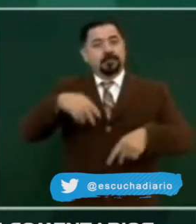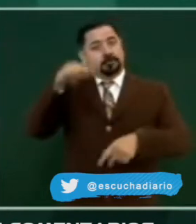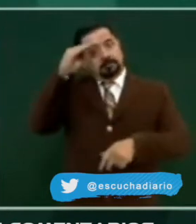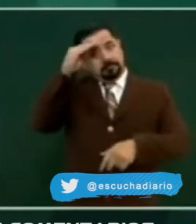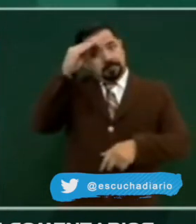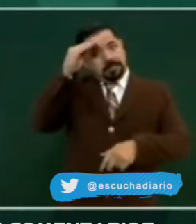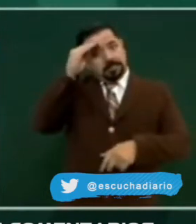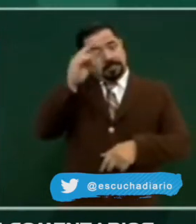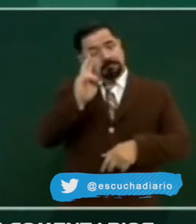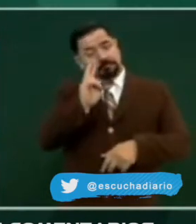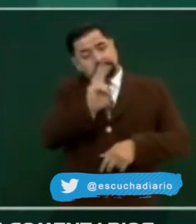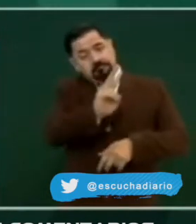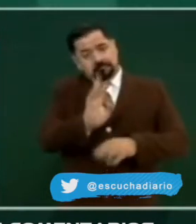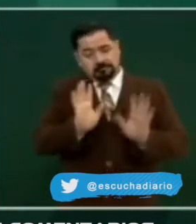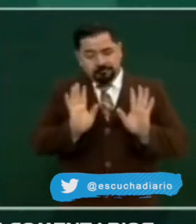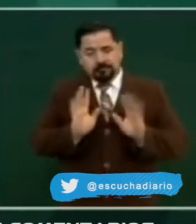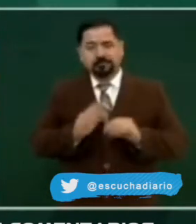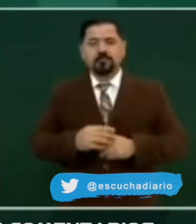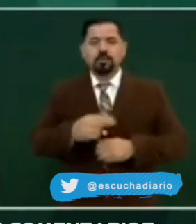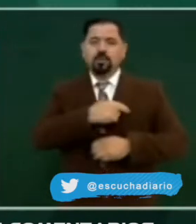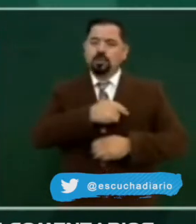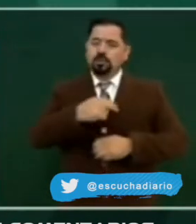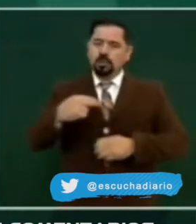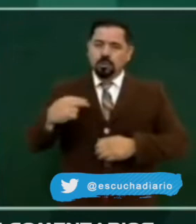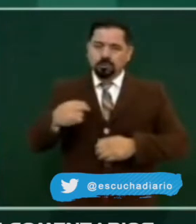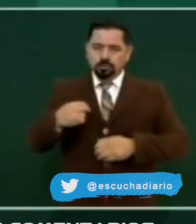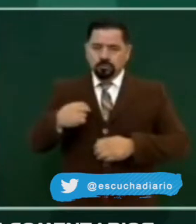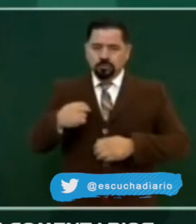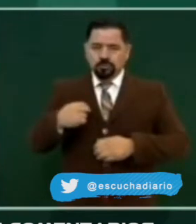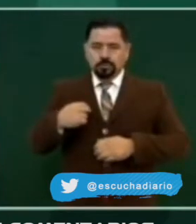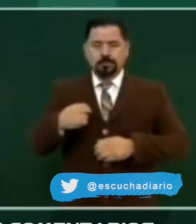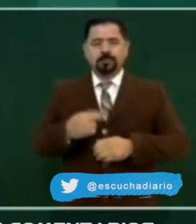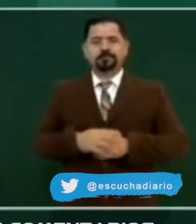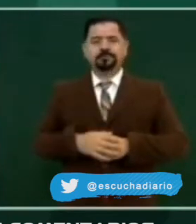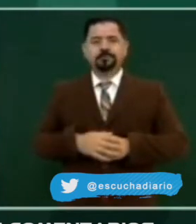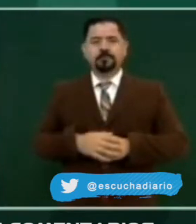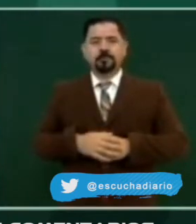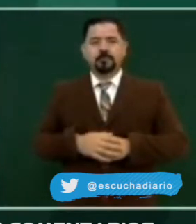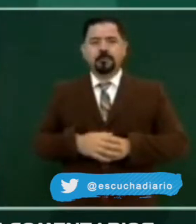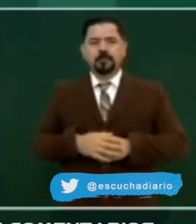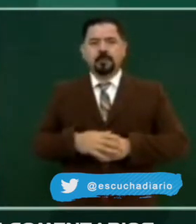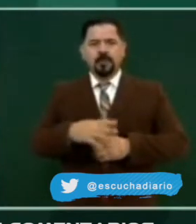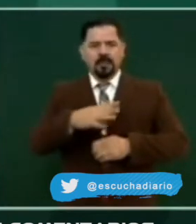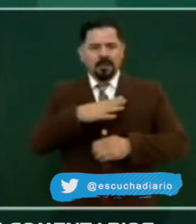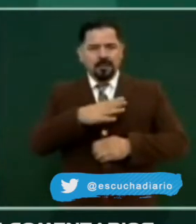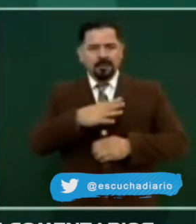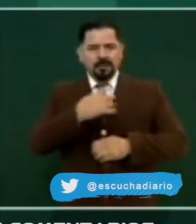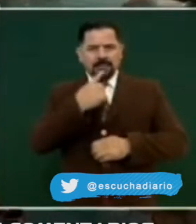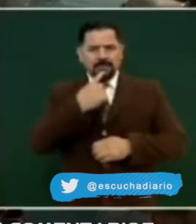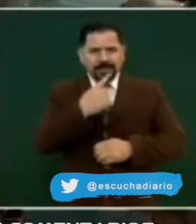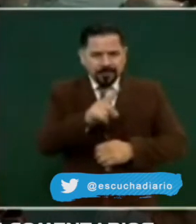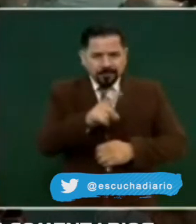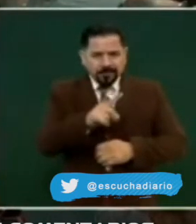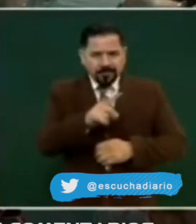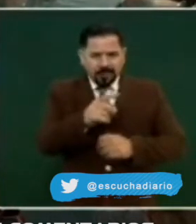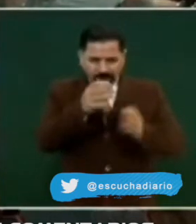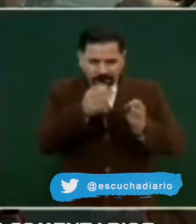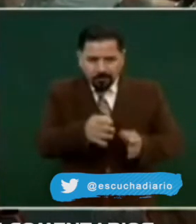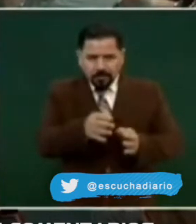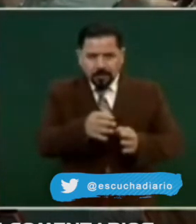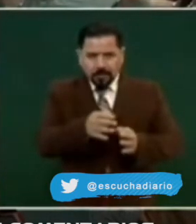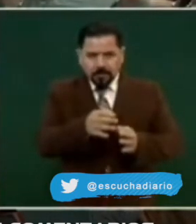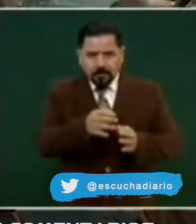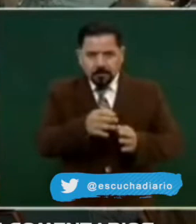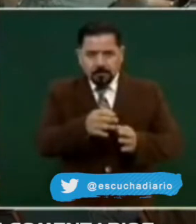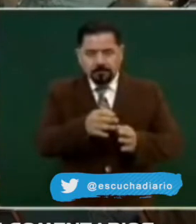Entonces, nosotros no tenemos ninguna denuncia formal en